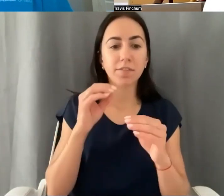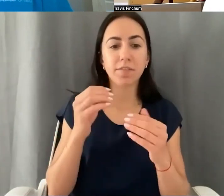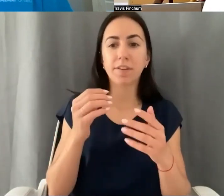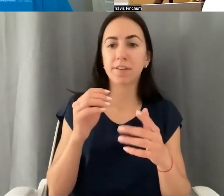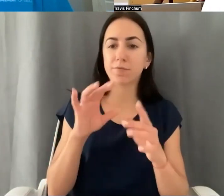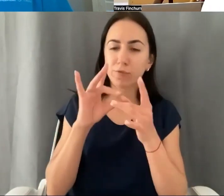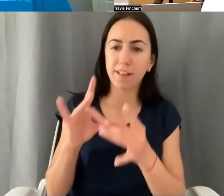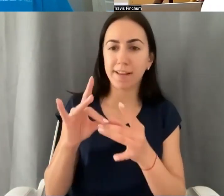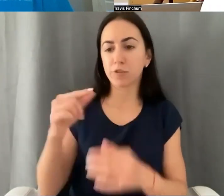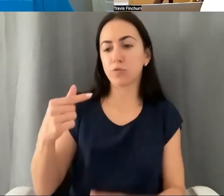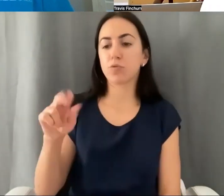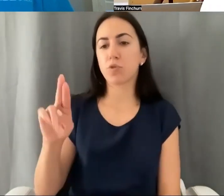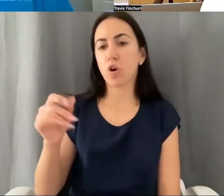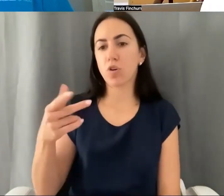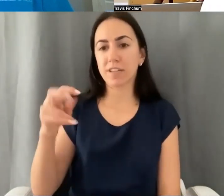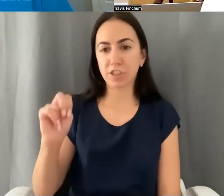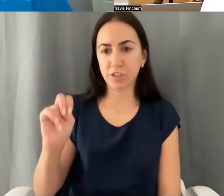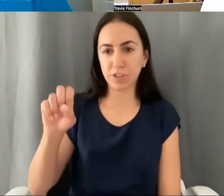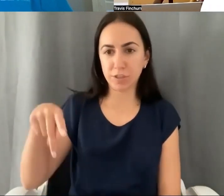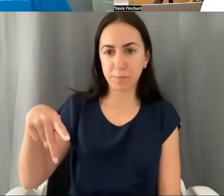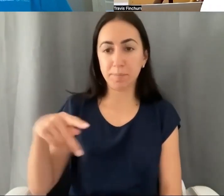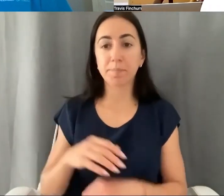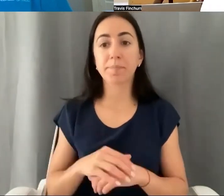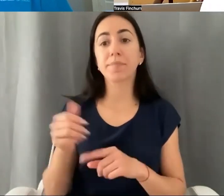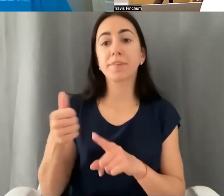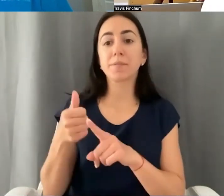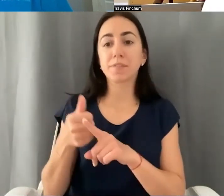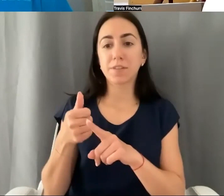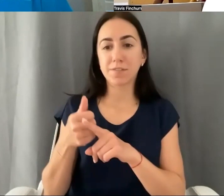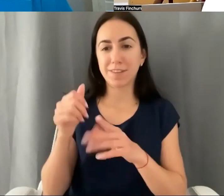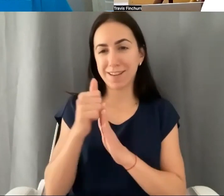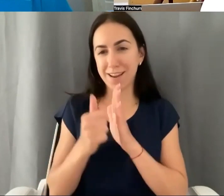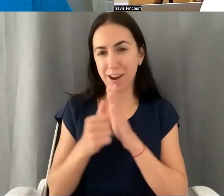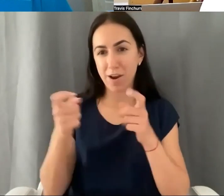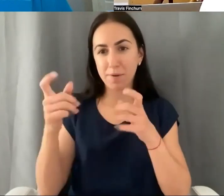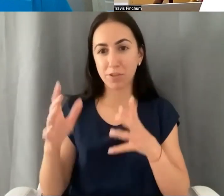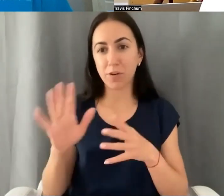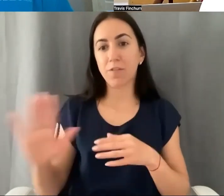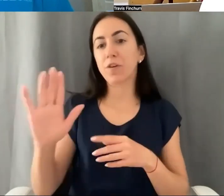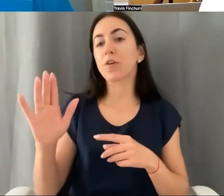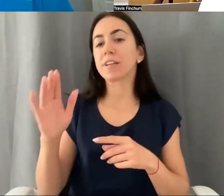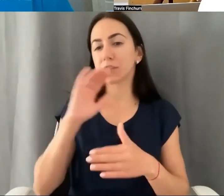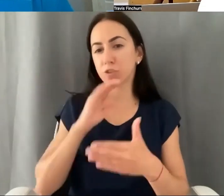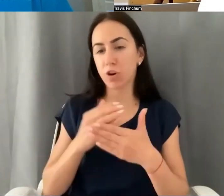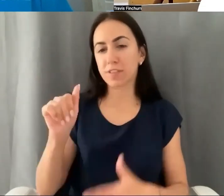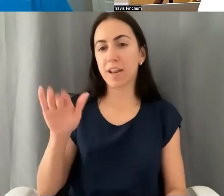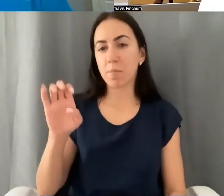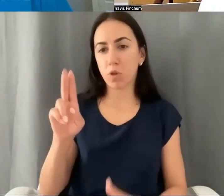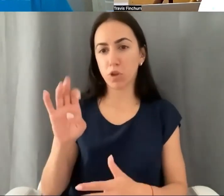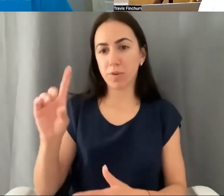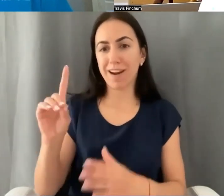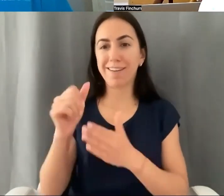planifiquen incapacidad, por ejemplo, alternativas para la tutela. Él es el administrador de